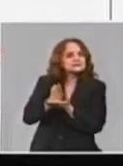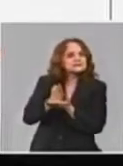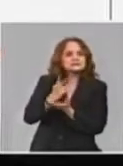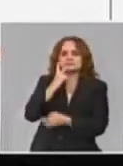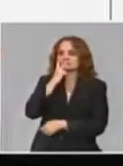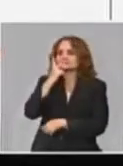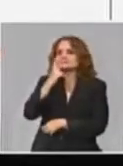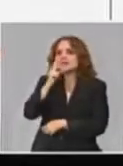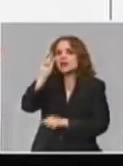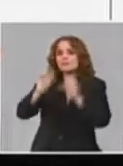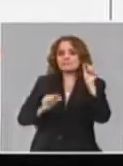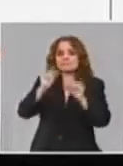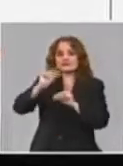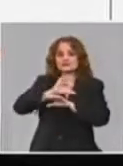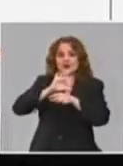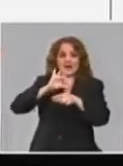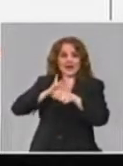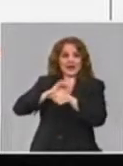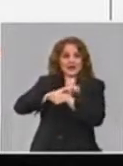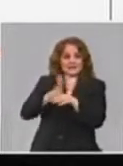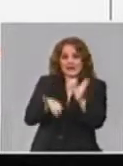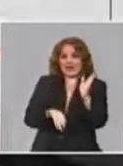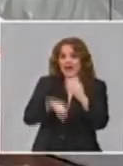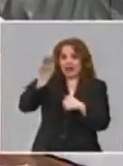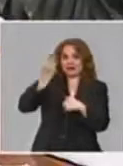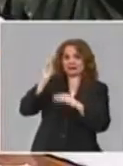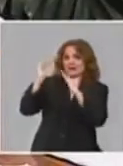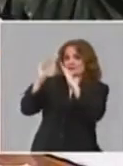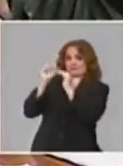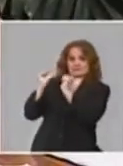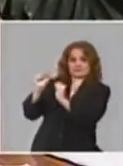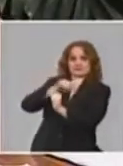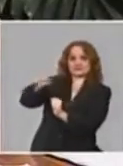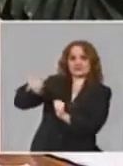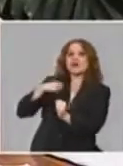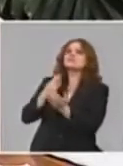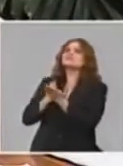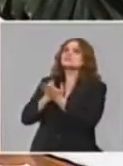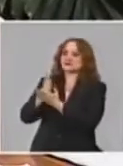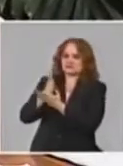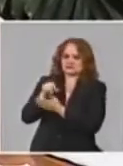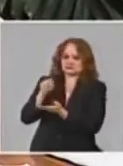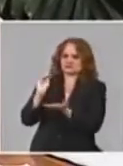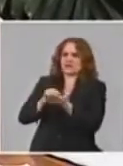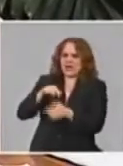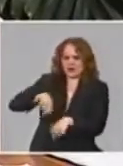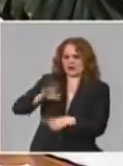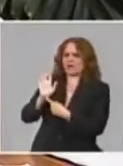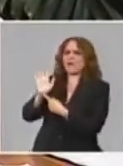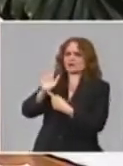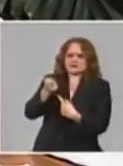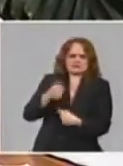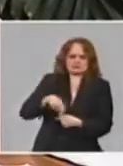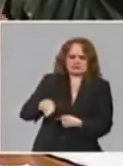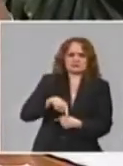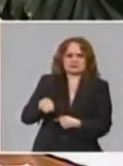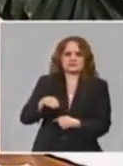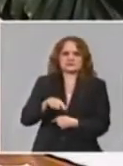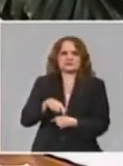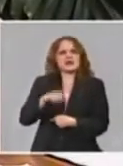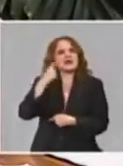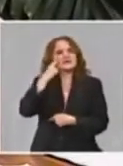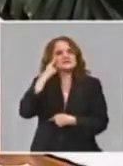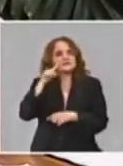pacientes ya recuperados, que lo vamos a presentar en breve y que tiene un grupo de, por su